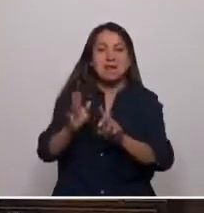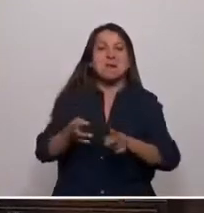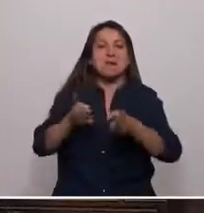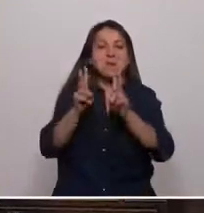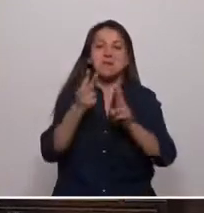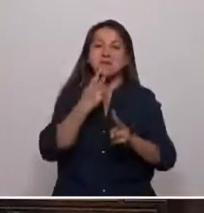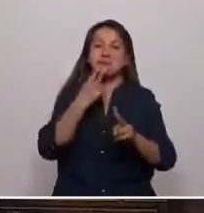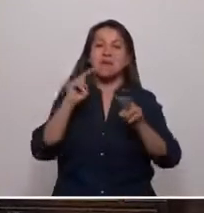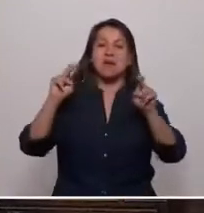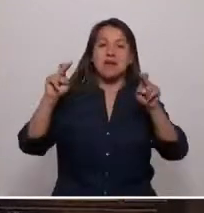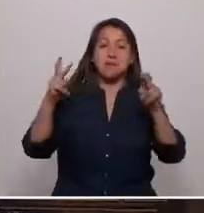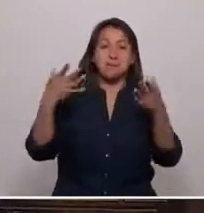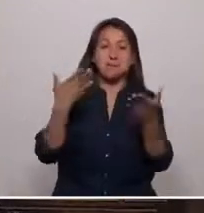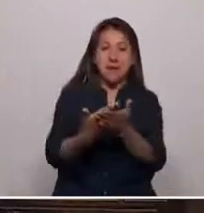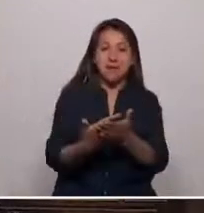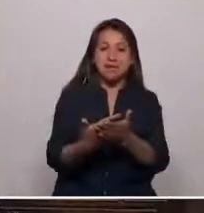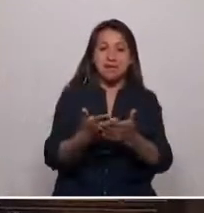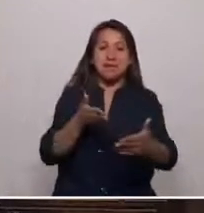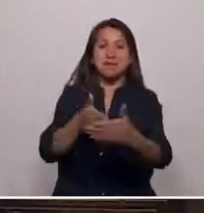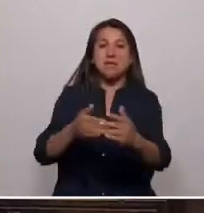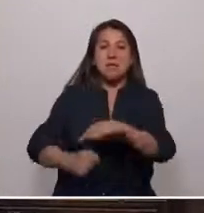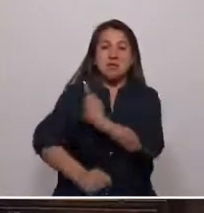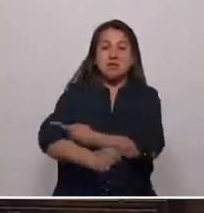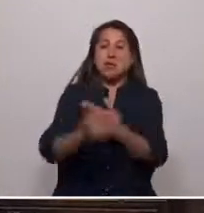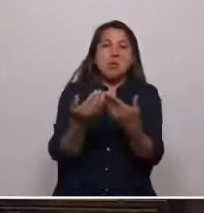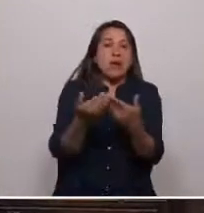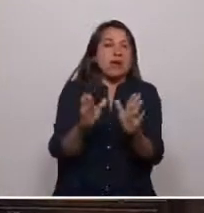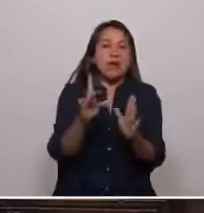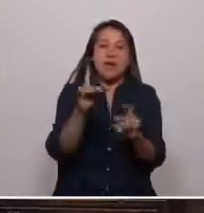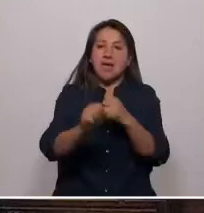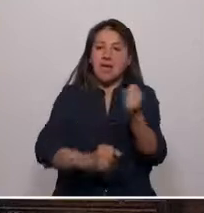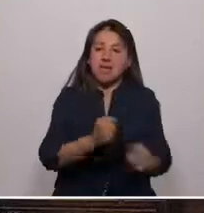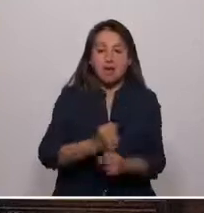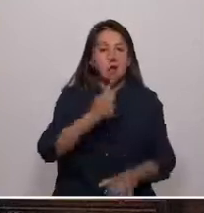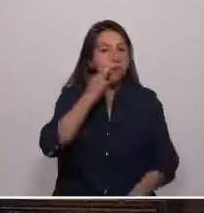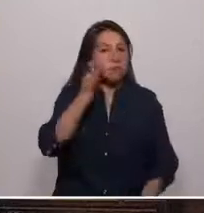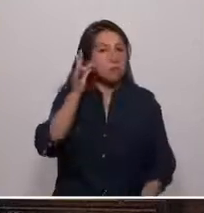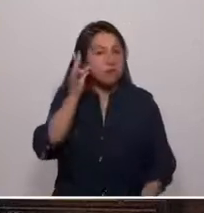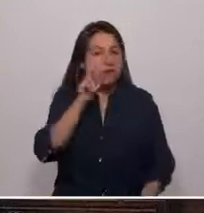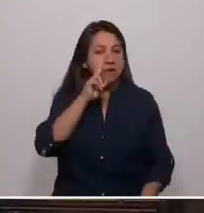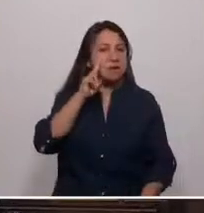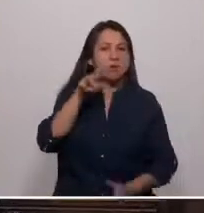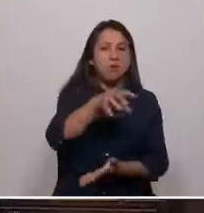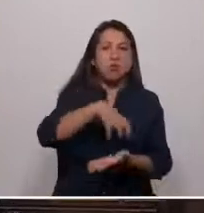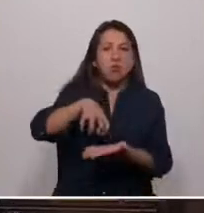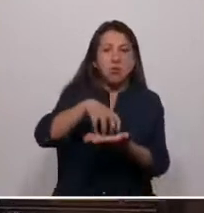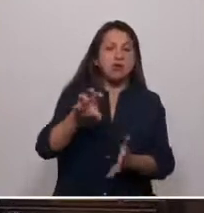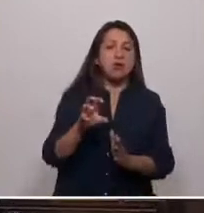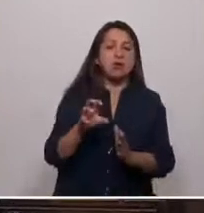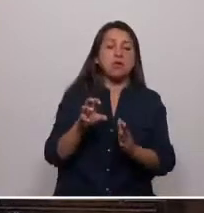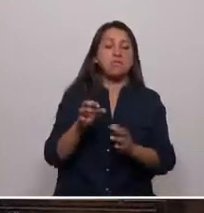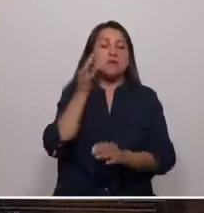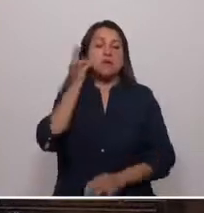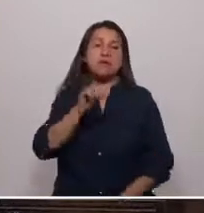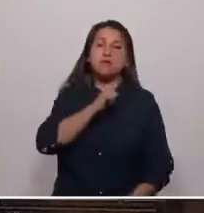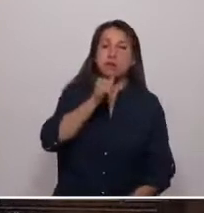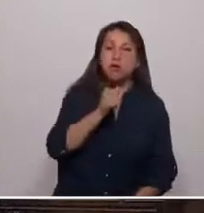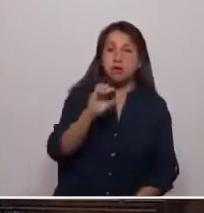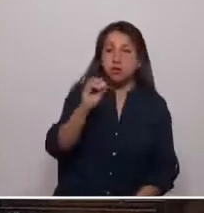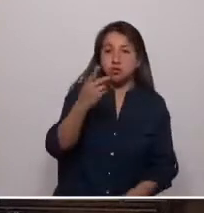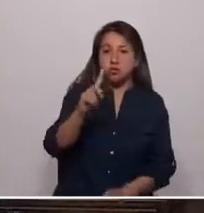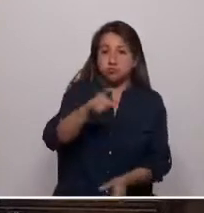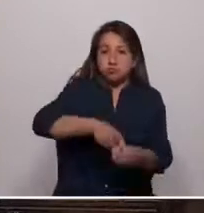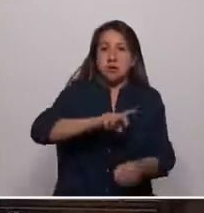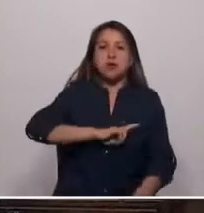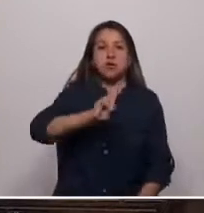limite el poder donde los chilenos, cualquiera sea su edad, sexo, etnia, capacidad económica o creencia religiosa la